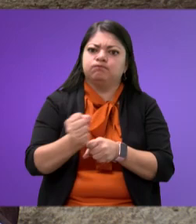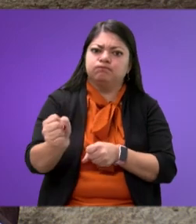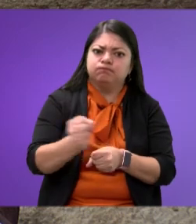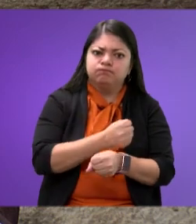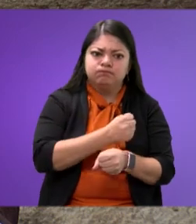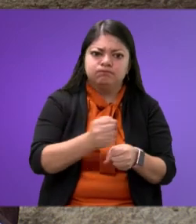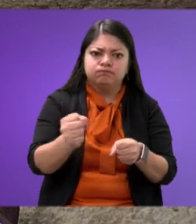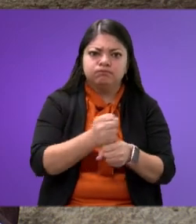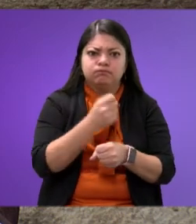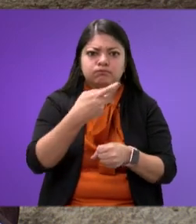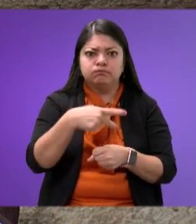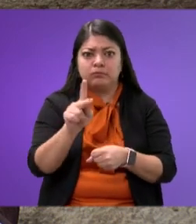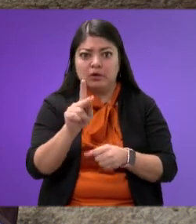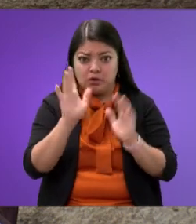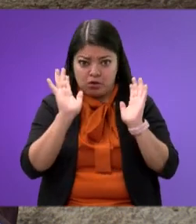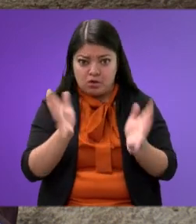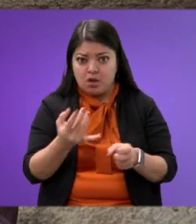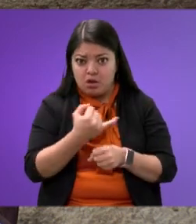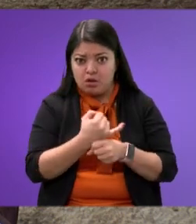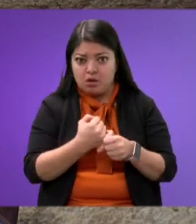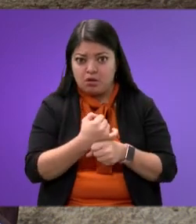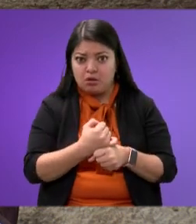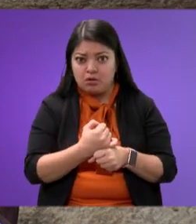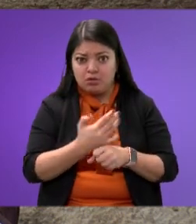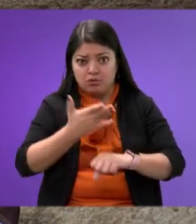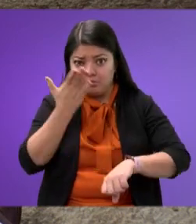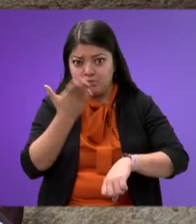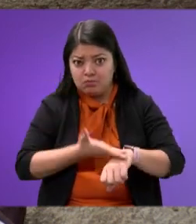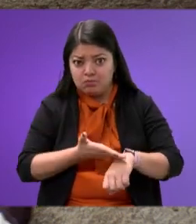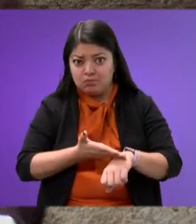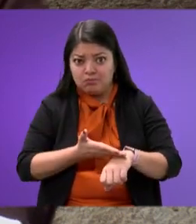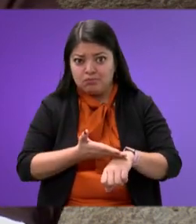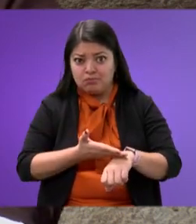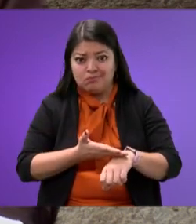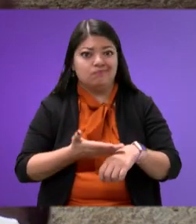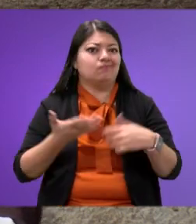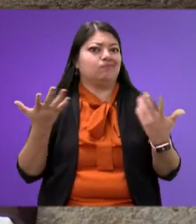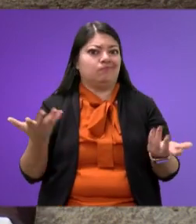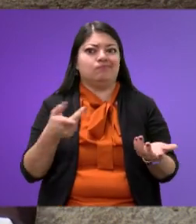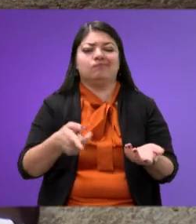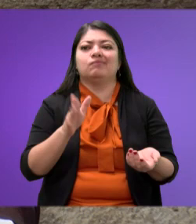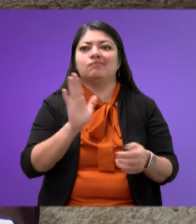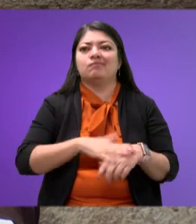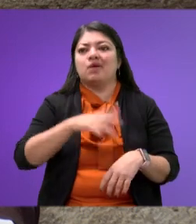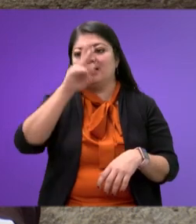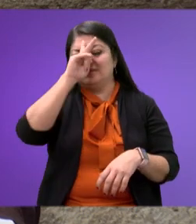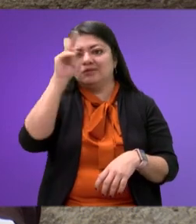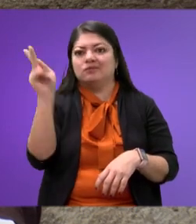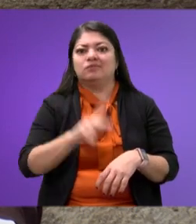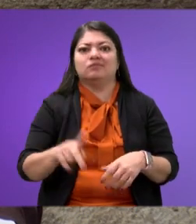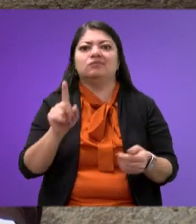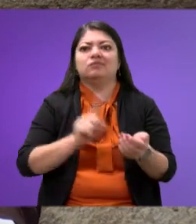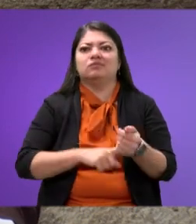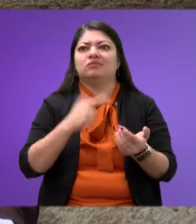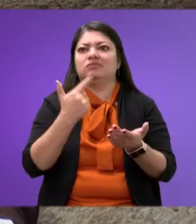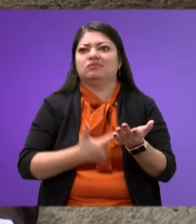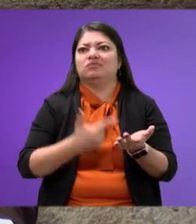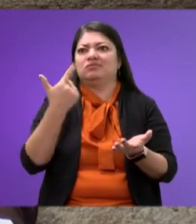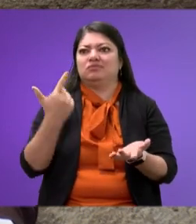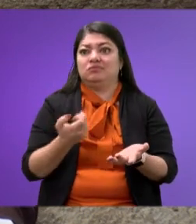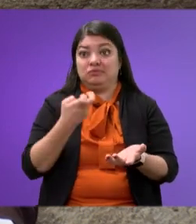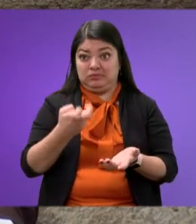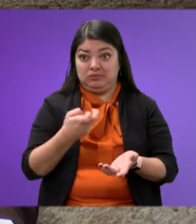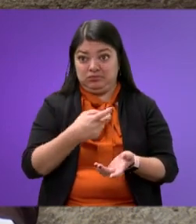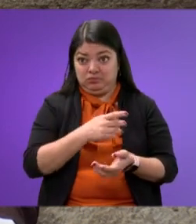pero no se investiga, no se sanciona y con ella aumentan los niveles de impunidad. ¿Esto no puede